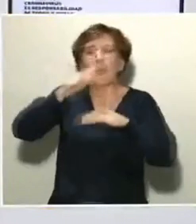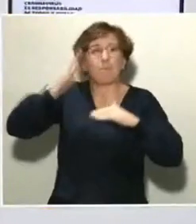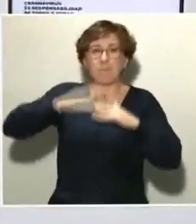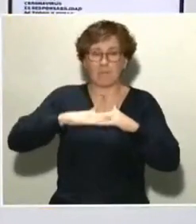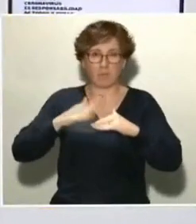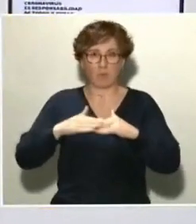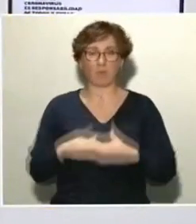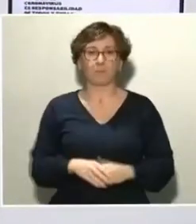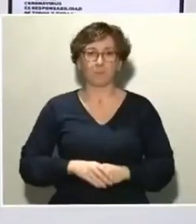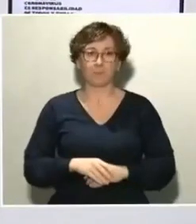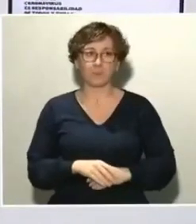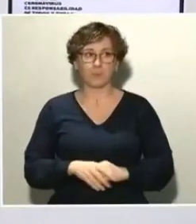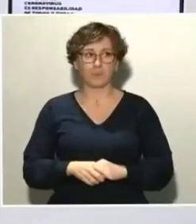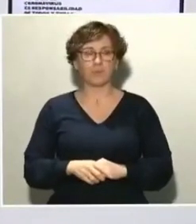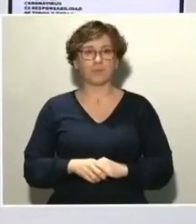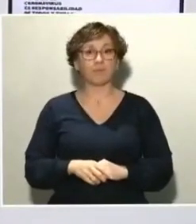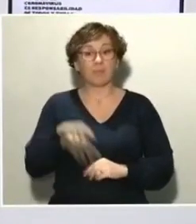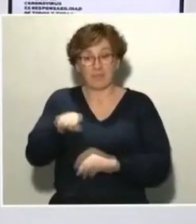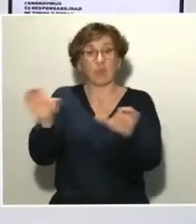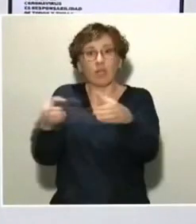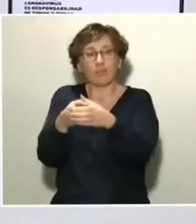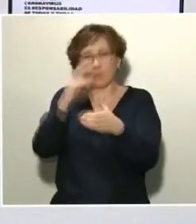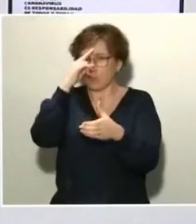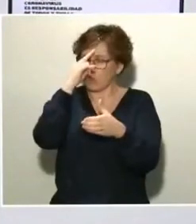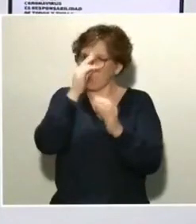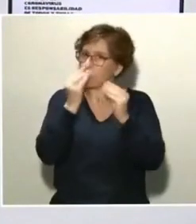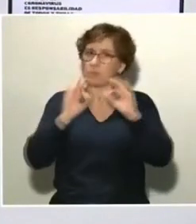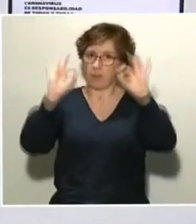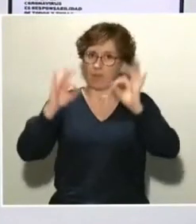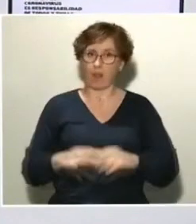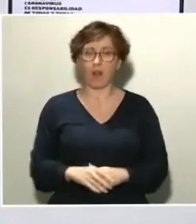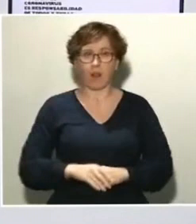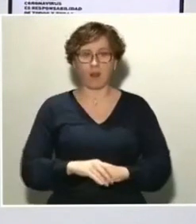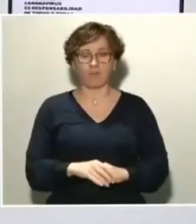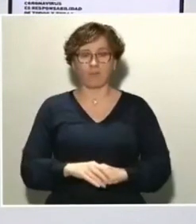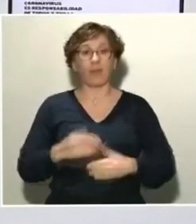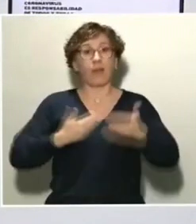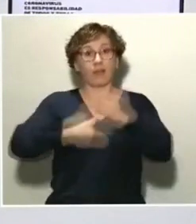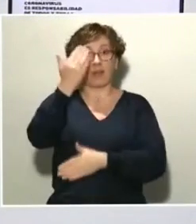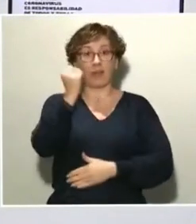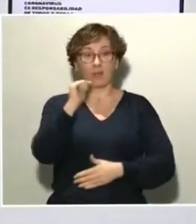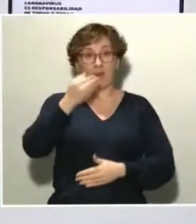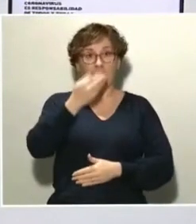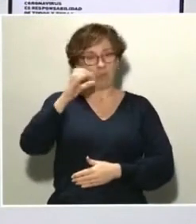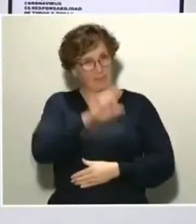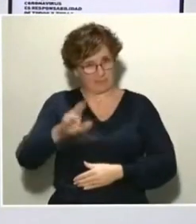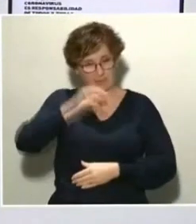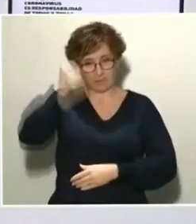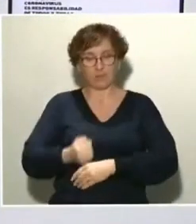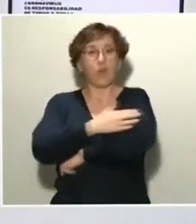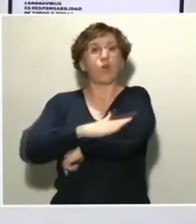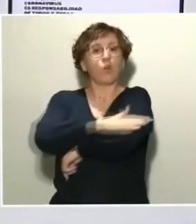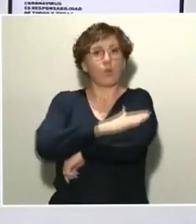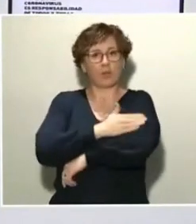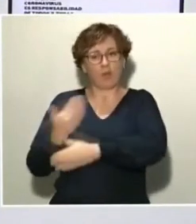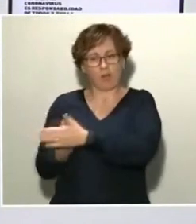colectivo que nos preocupa especialmente. Desde el diario ABC, insisten, el gobierno lleva varios días hablando de que los test